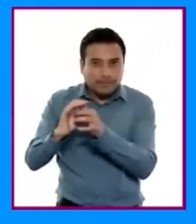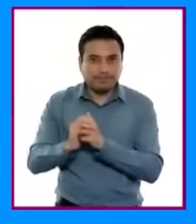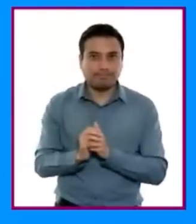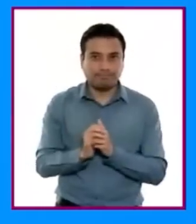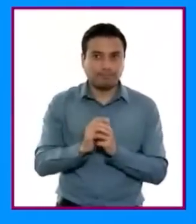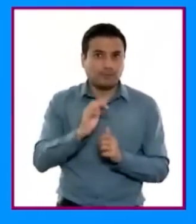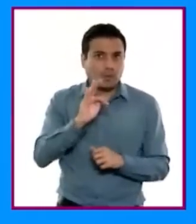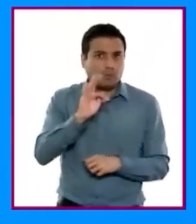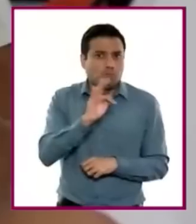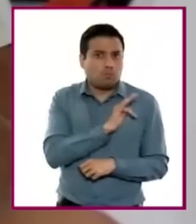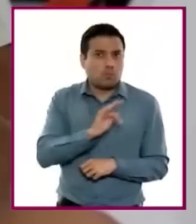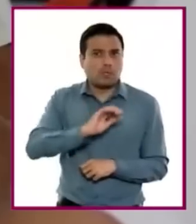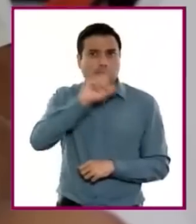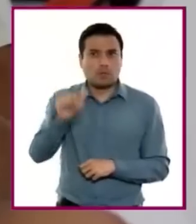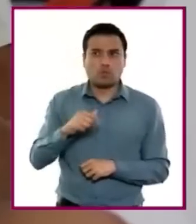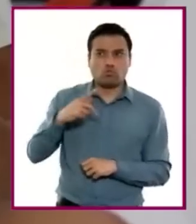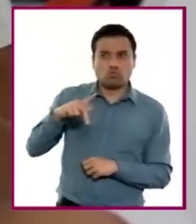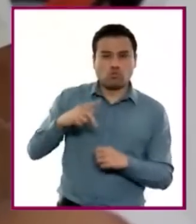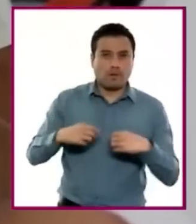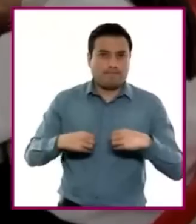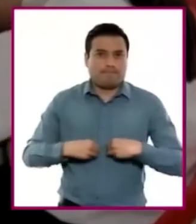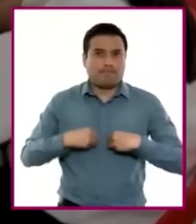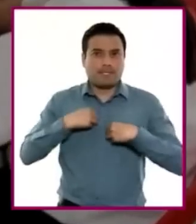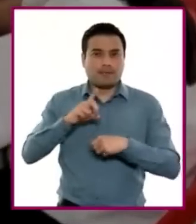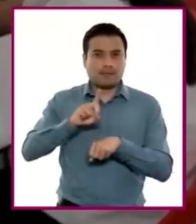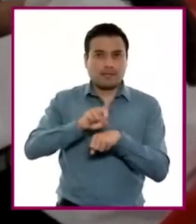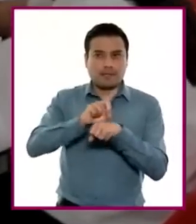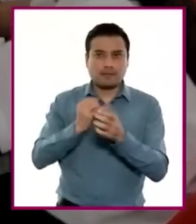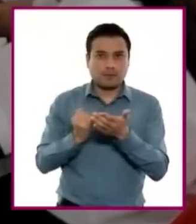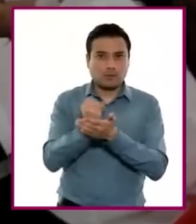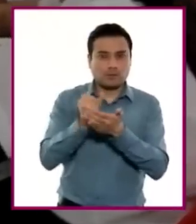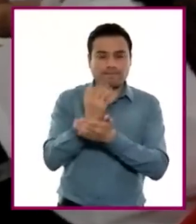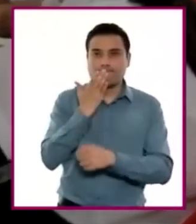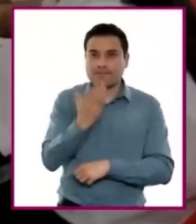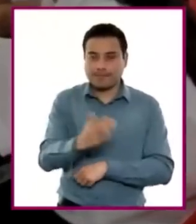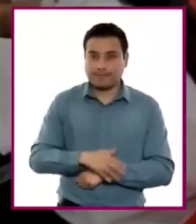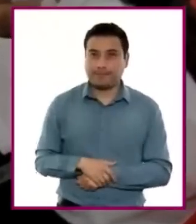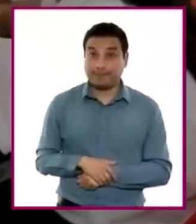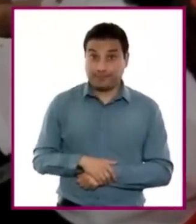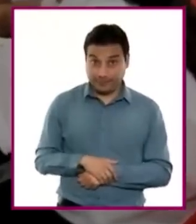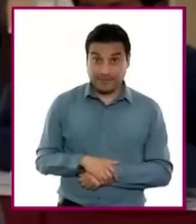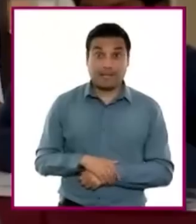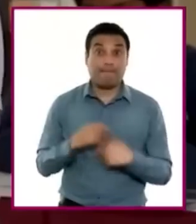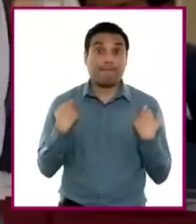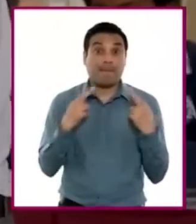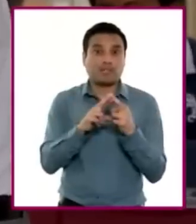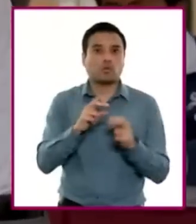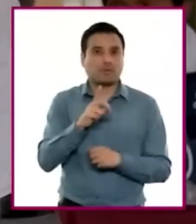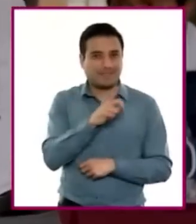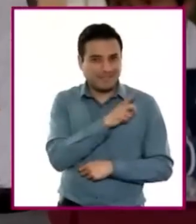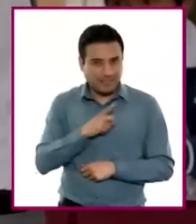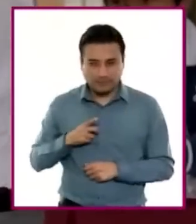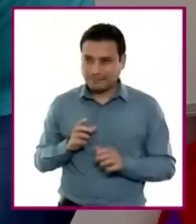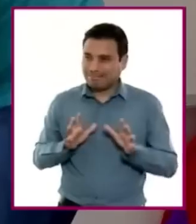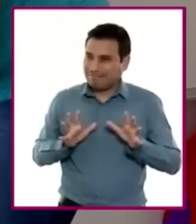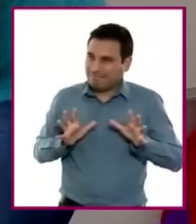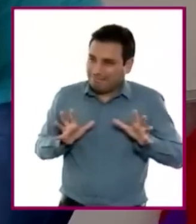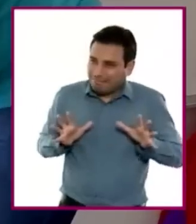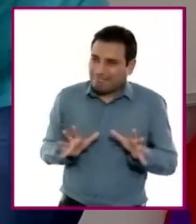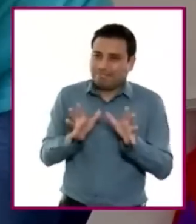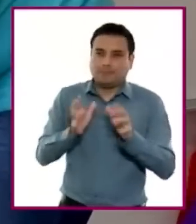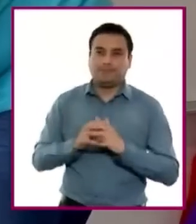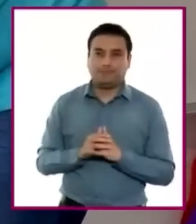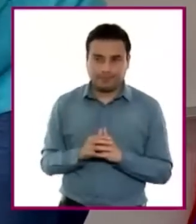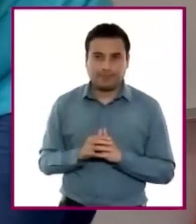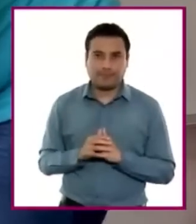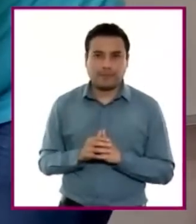usarse en la vida diaria. Por lo cual la escuela habrá de brindar experiencias conceptuales ricas y retadoras que se